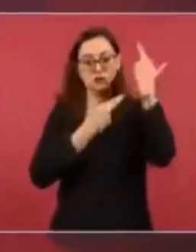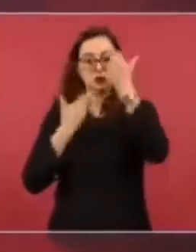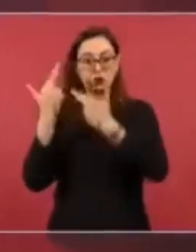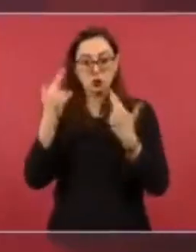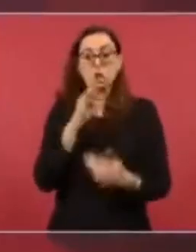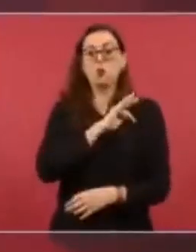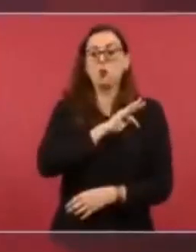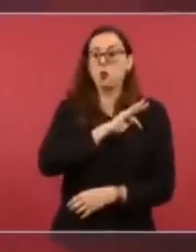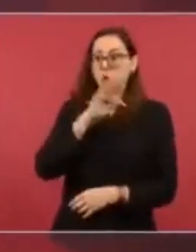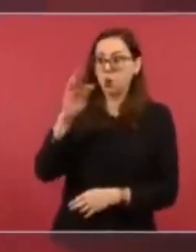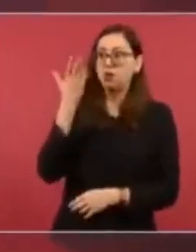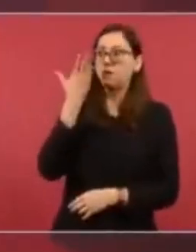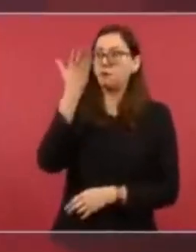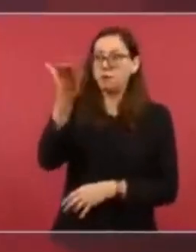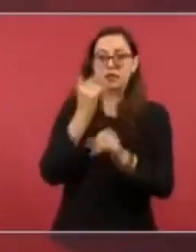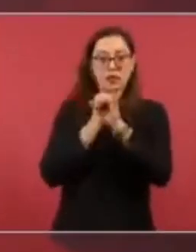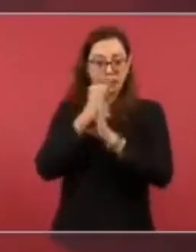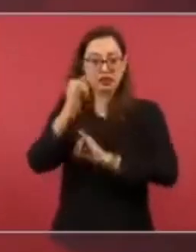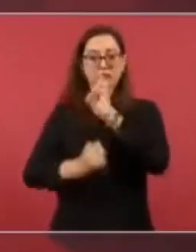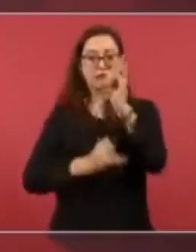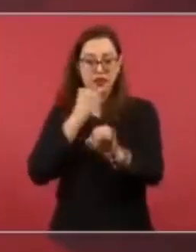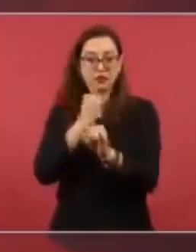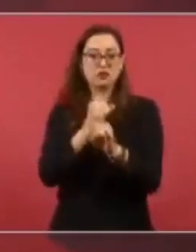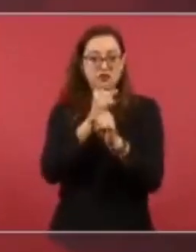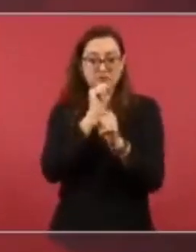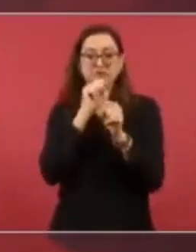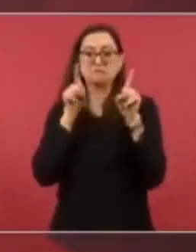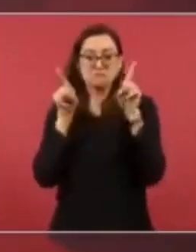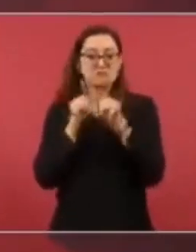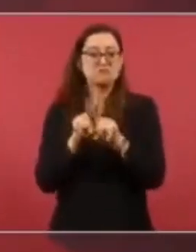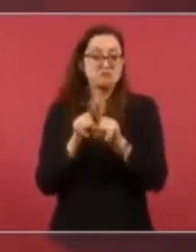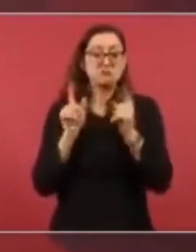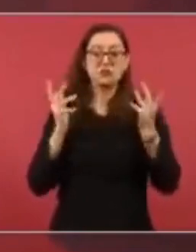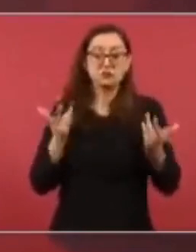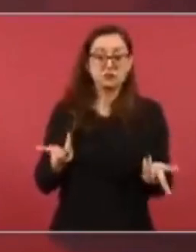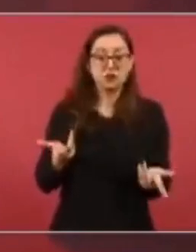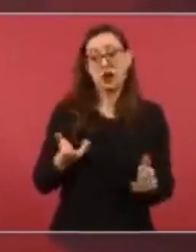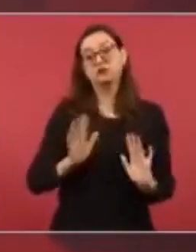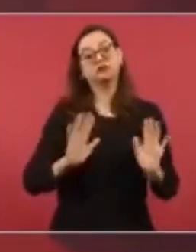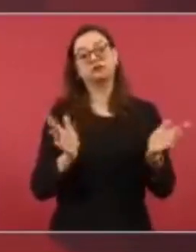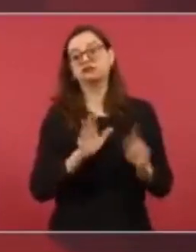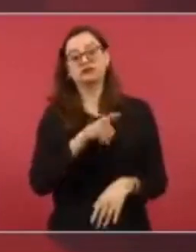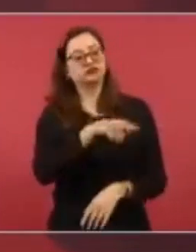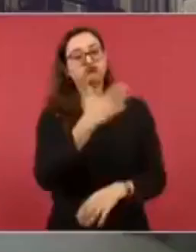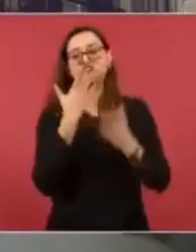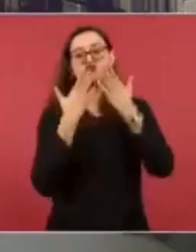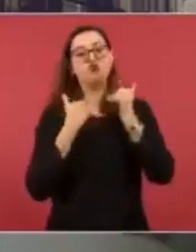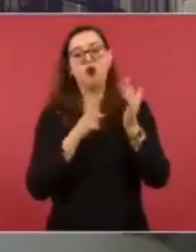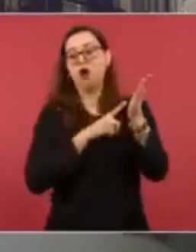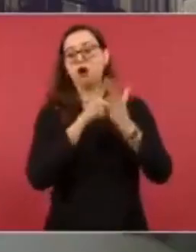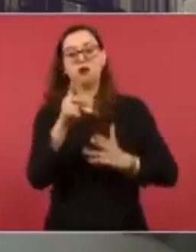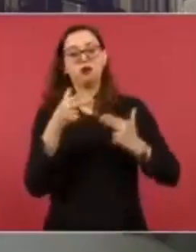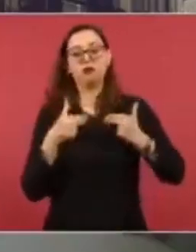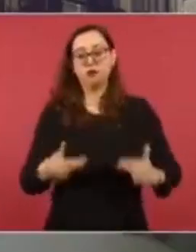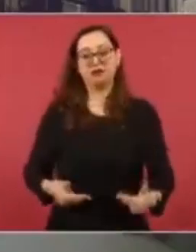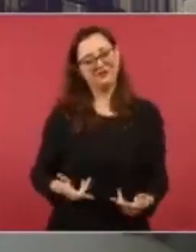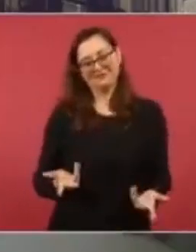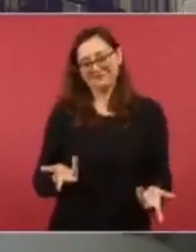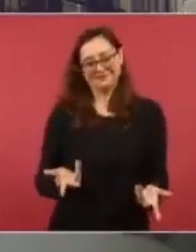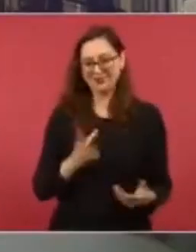Entonces, no es descartar, porque el principal de los derechos humanos